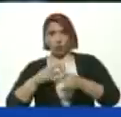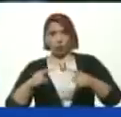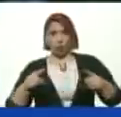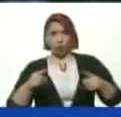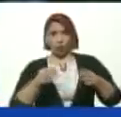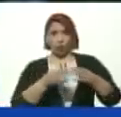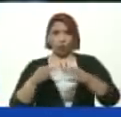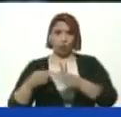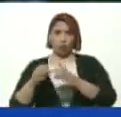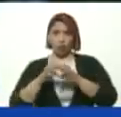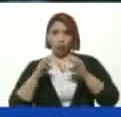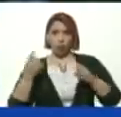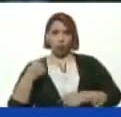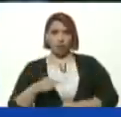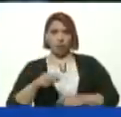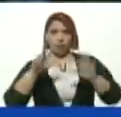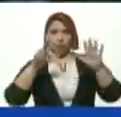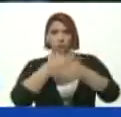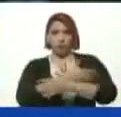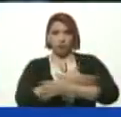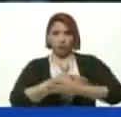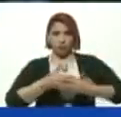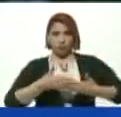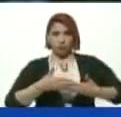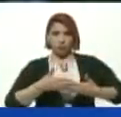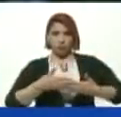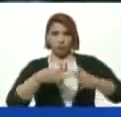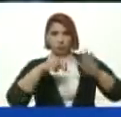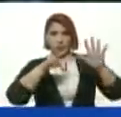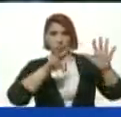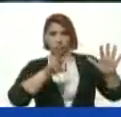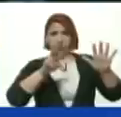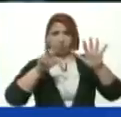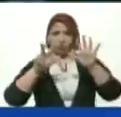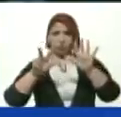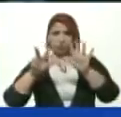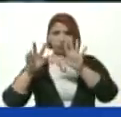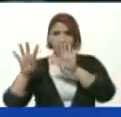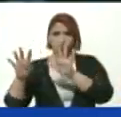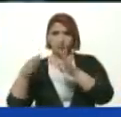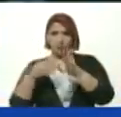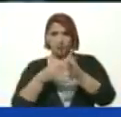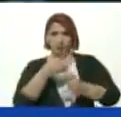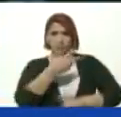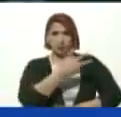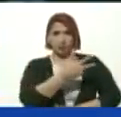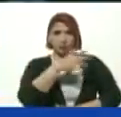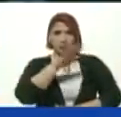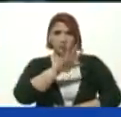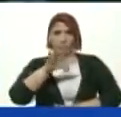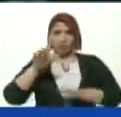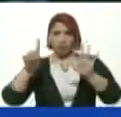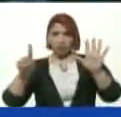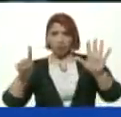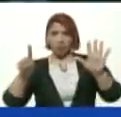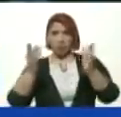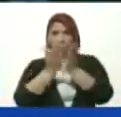educativos Tenemos 8.789.356